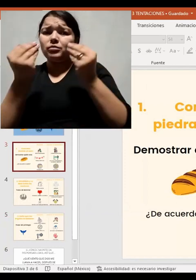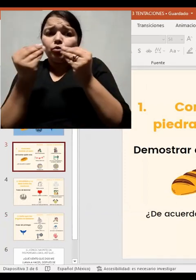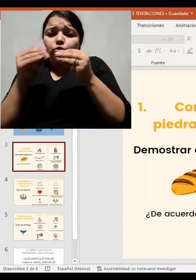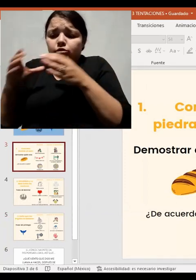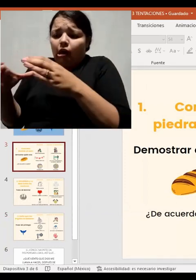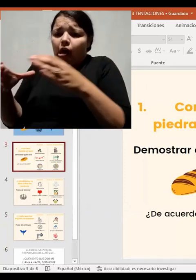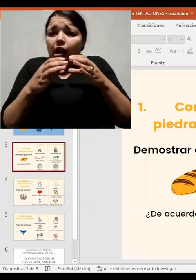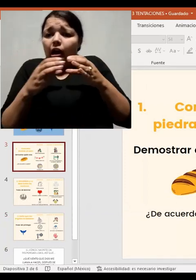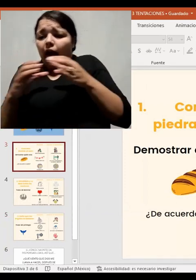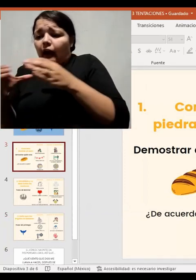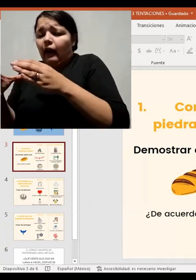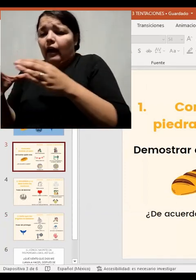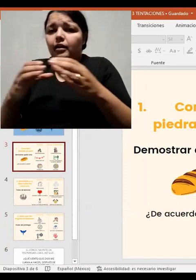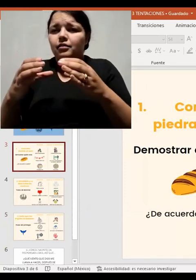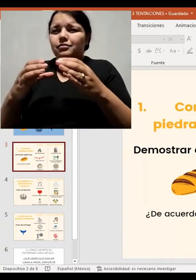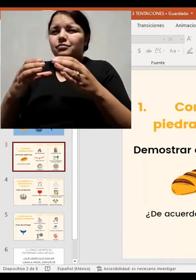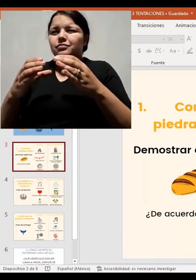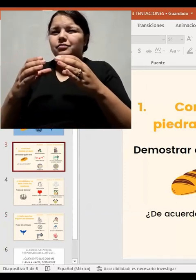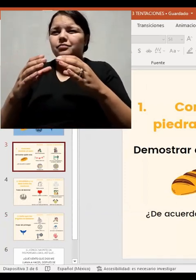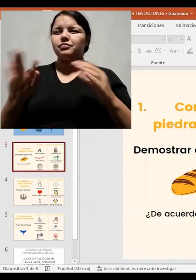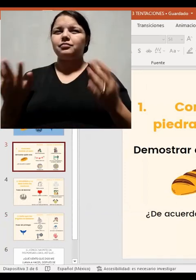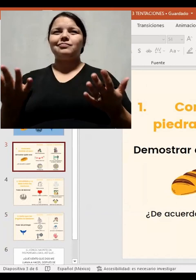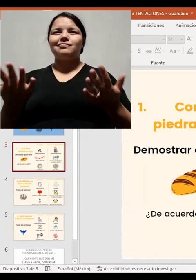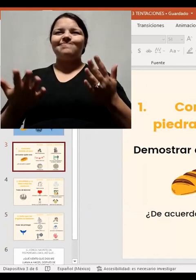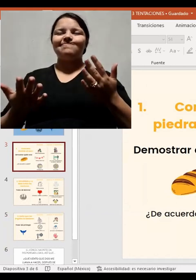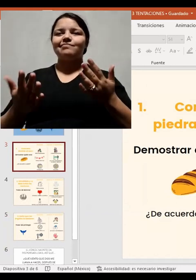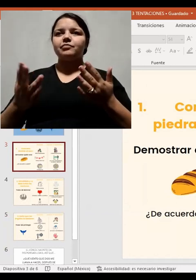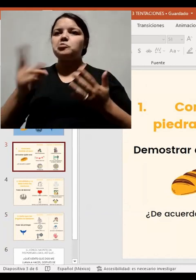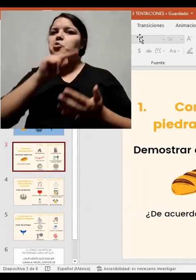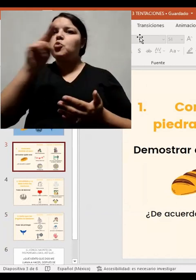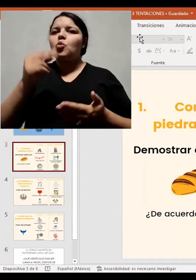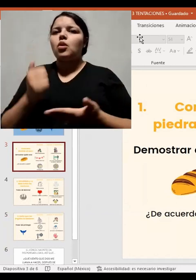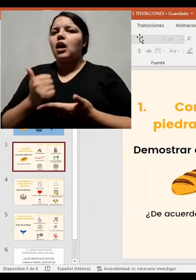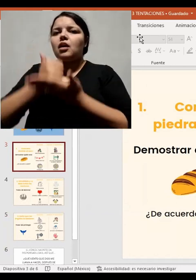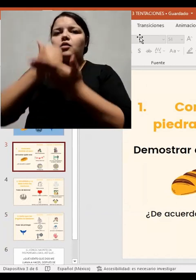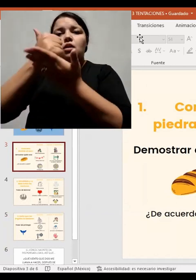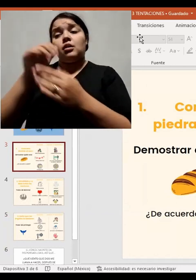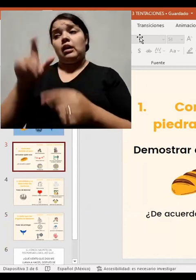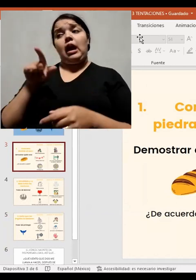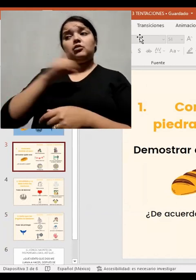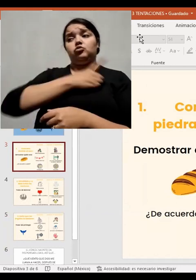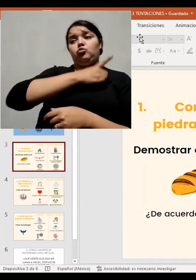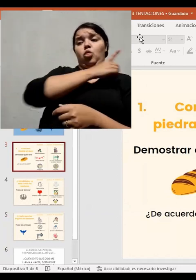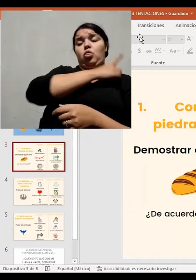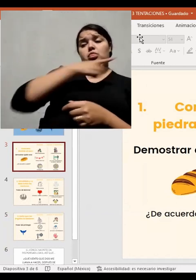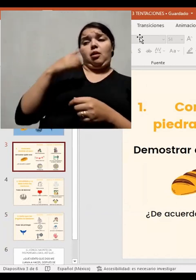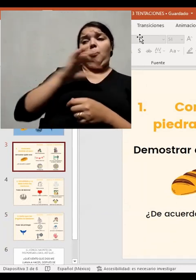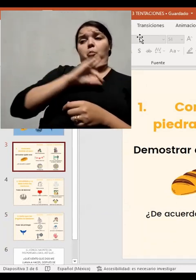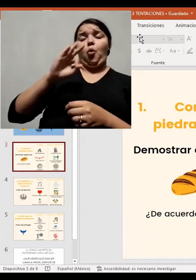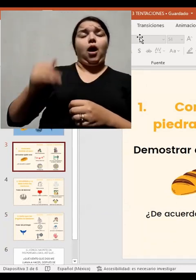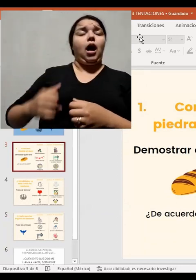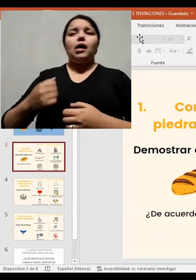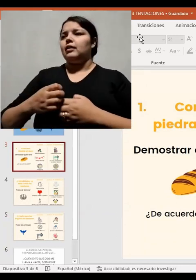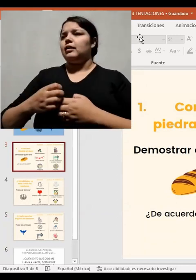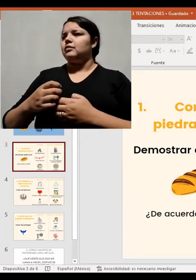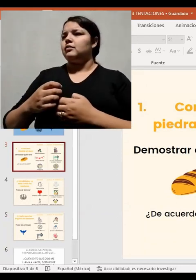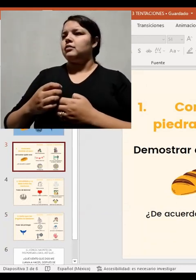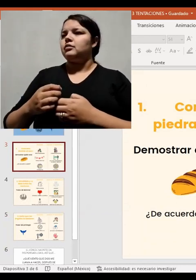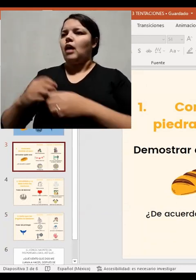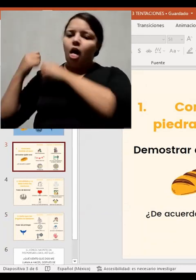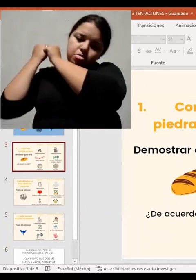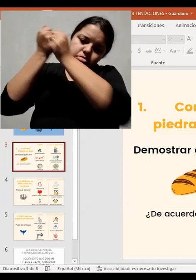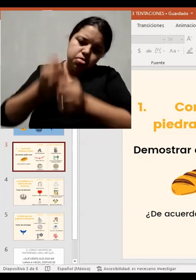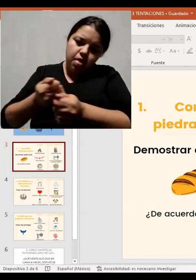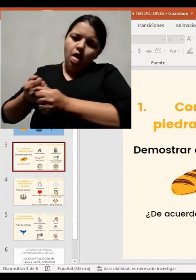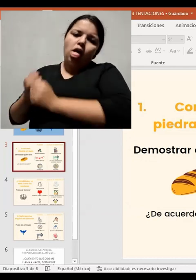ayudar. Puede ser que me vayan a estos extremos. ¿Por qué? Porque tengo la tentación de demostrar